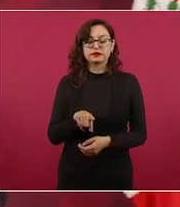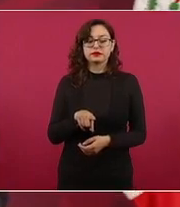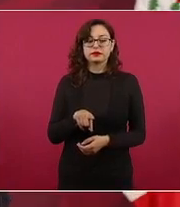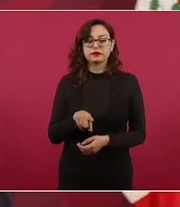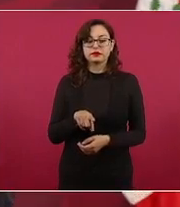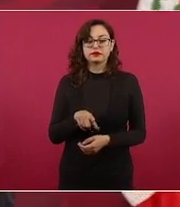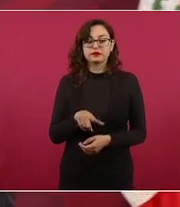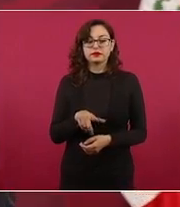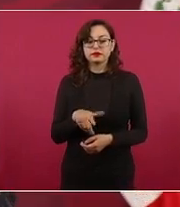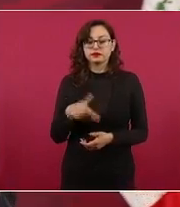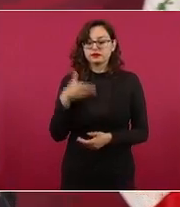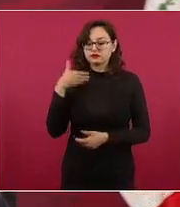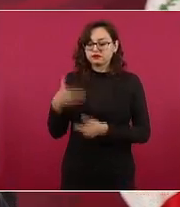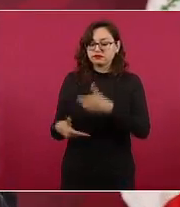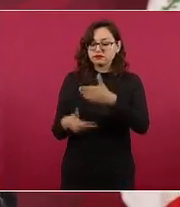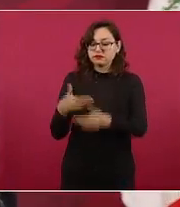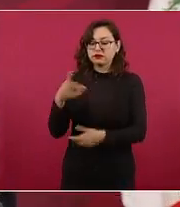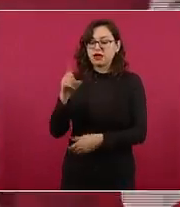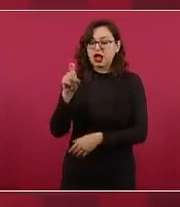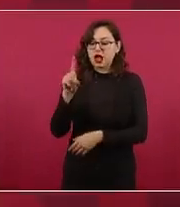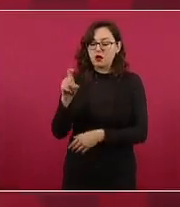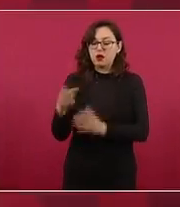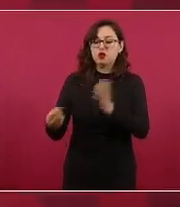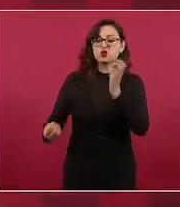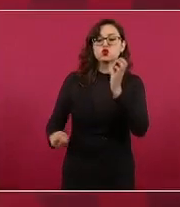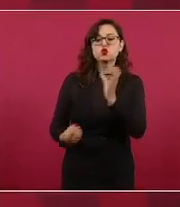todo el proceso de producción